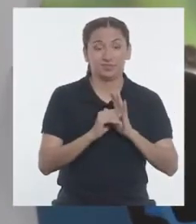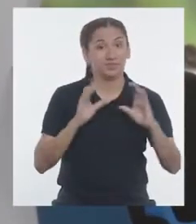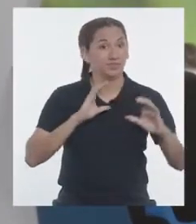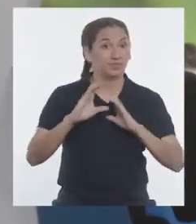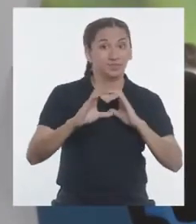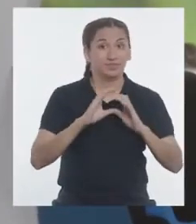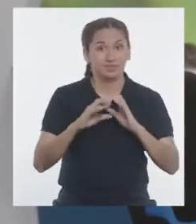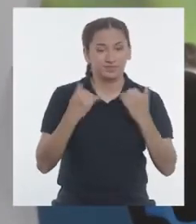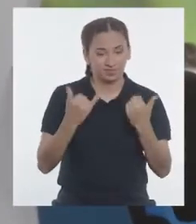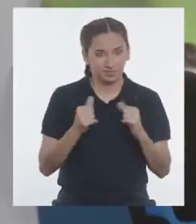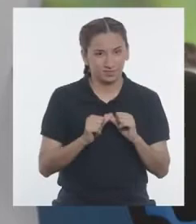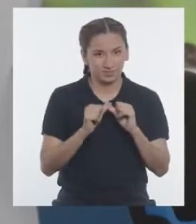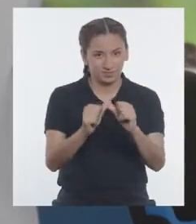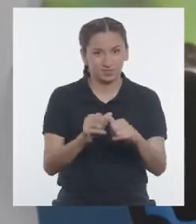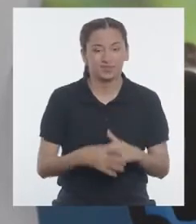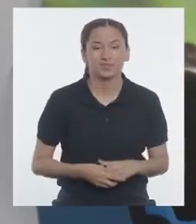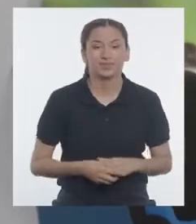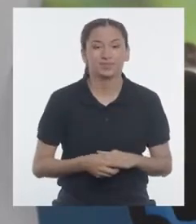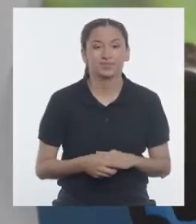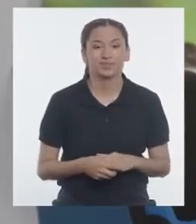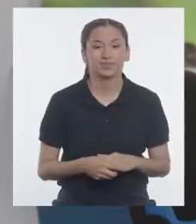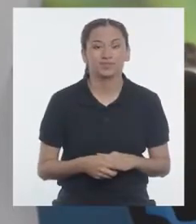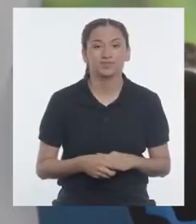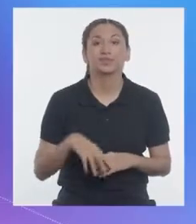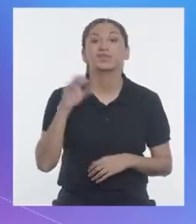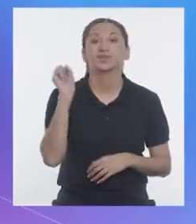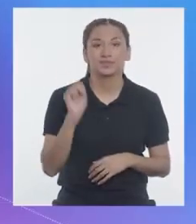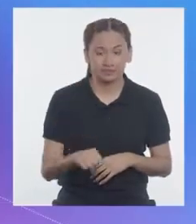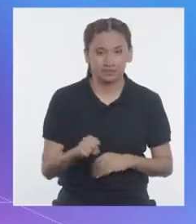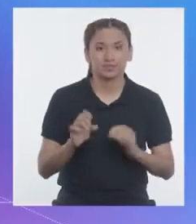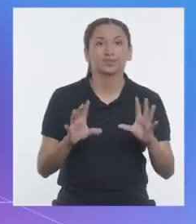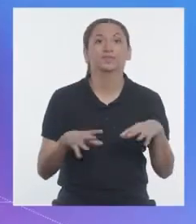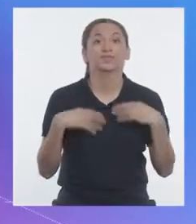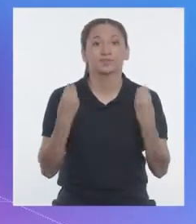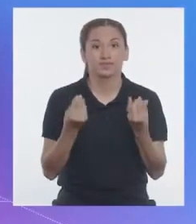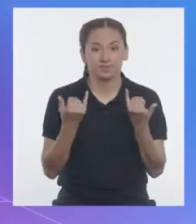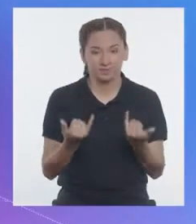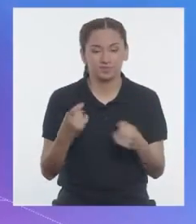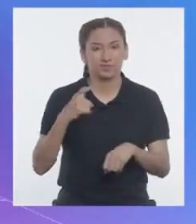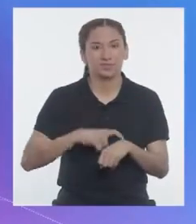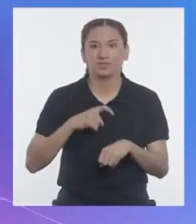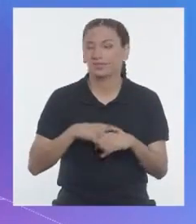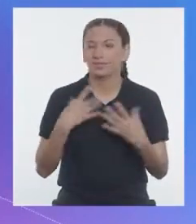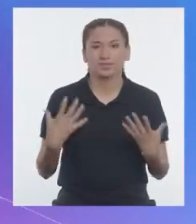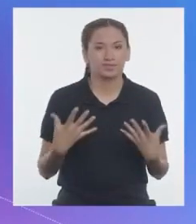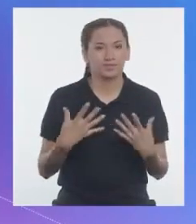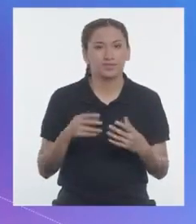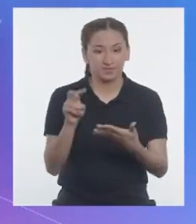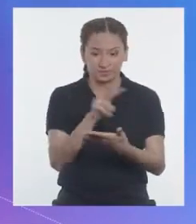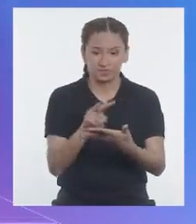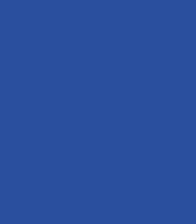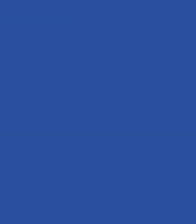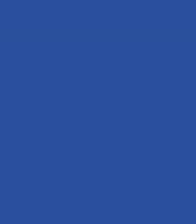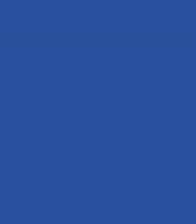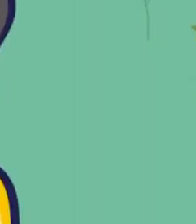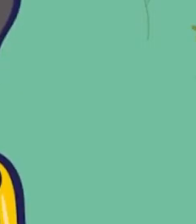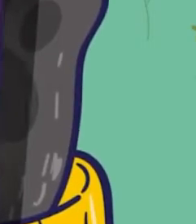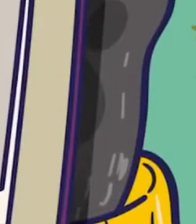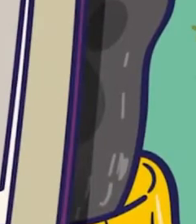vamos a hablar a continuación. Sí, porque es momento de... ¡Leemos juntos!